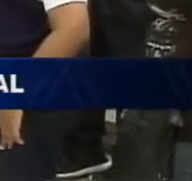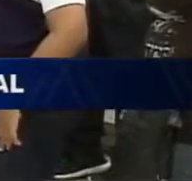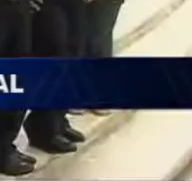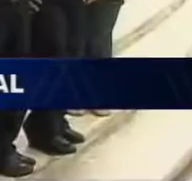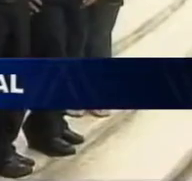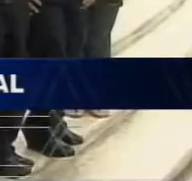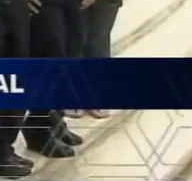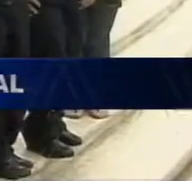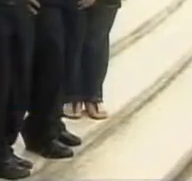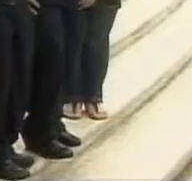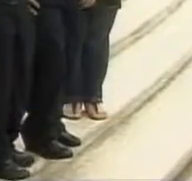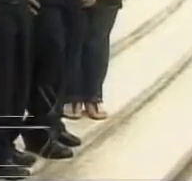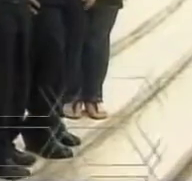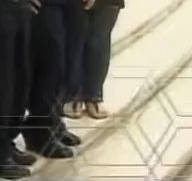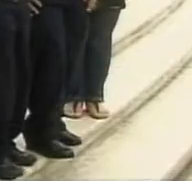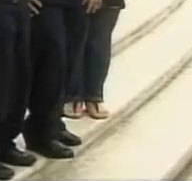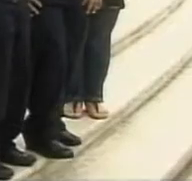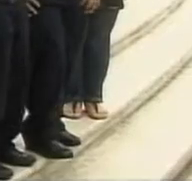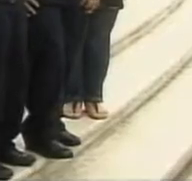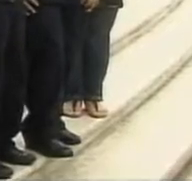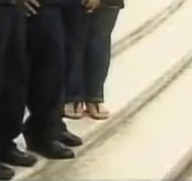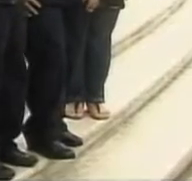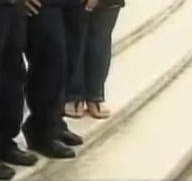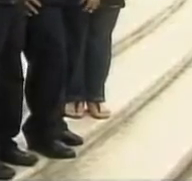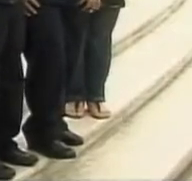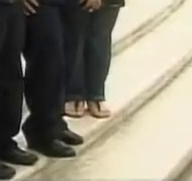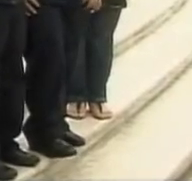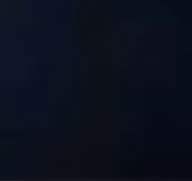de visitas guiadas que dirige Diana D'Agostino.